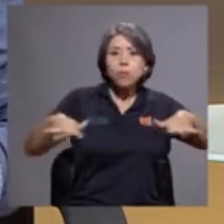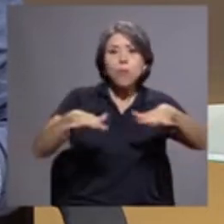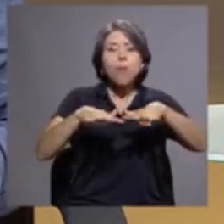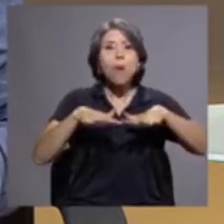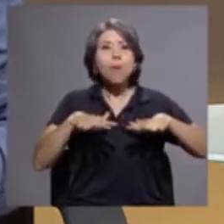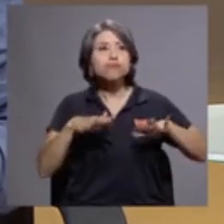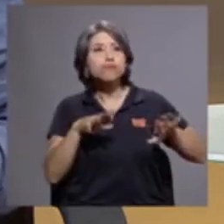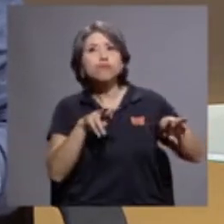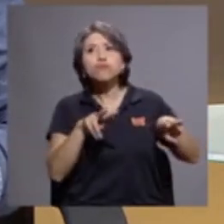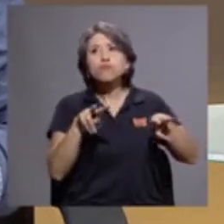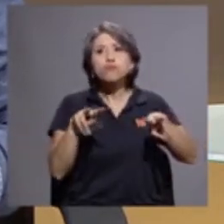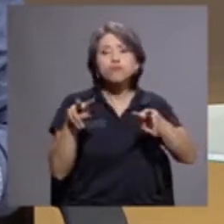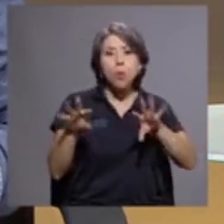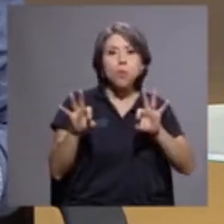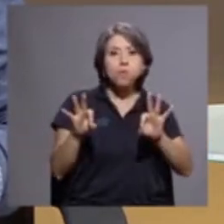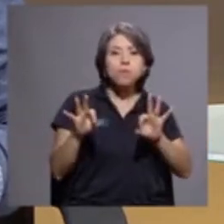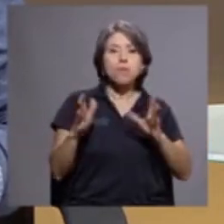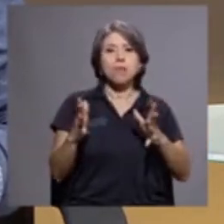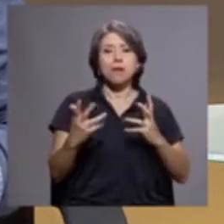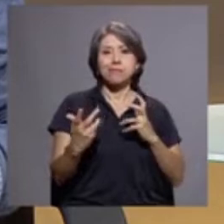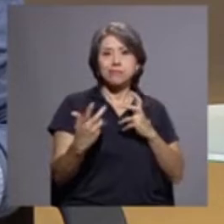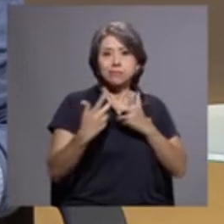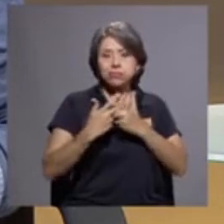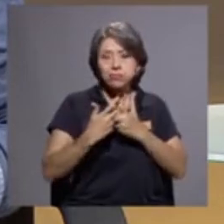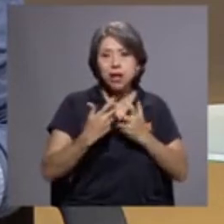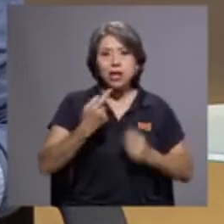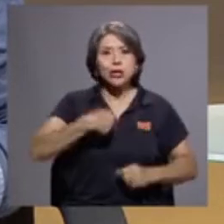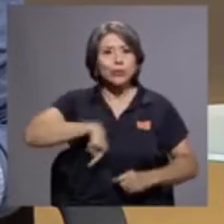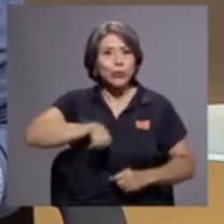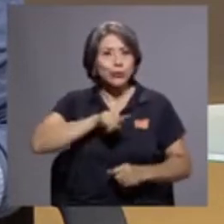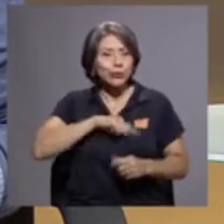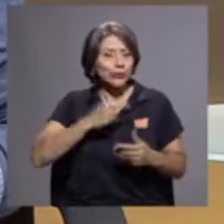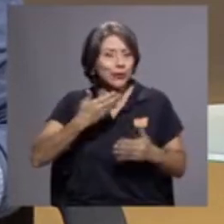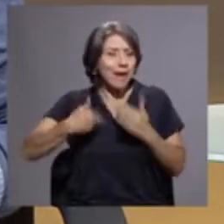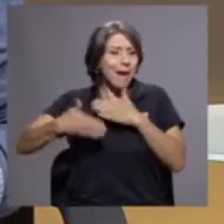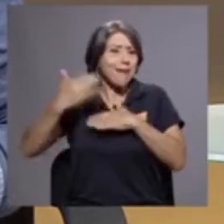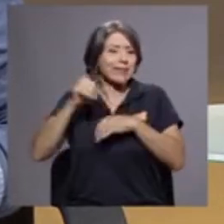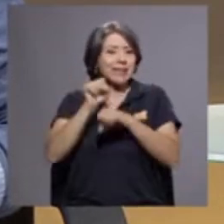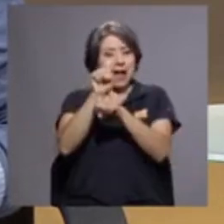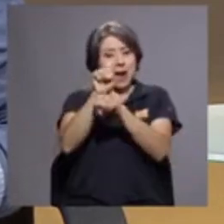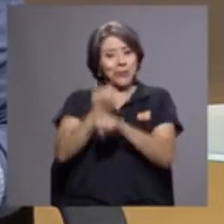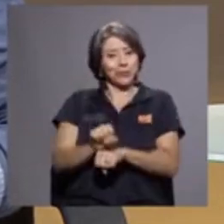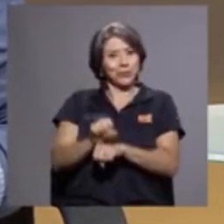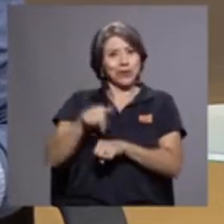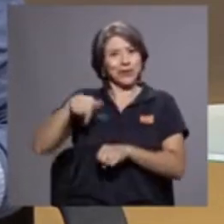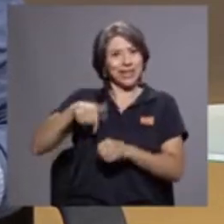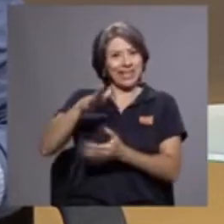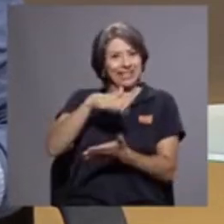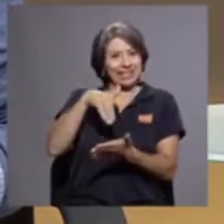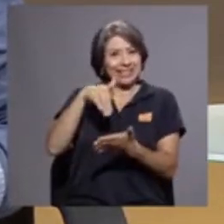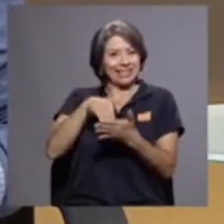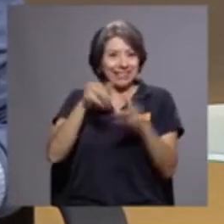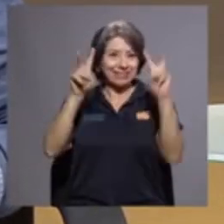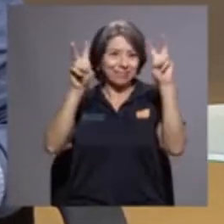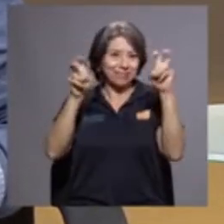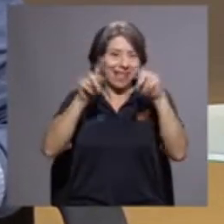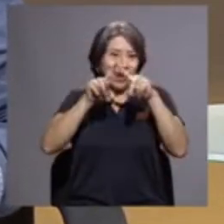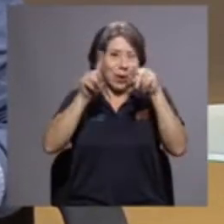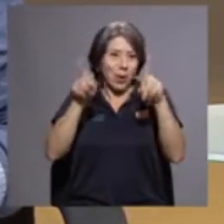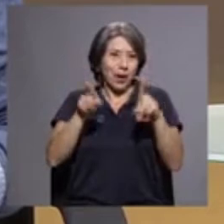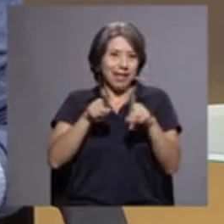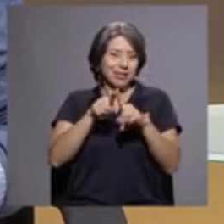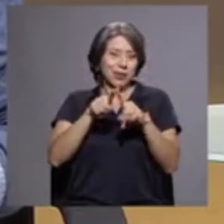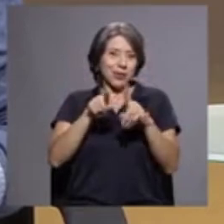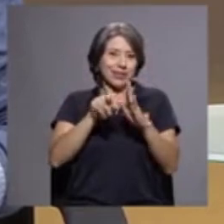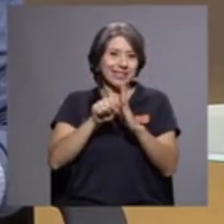muy acostumbrados a este corazón histórico, simbólico